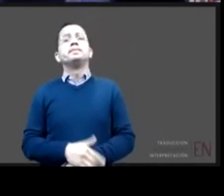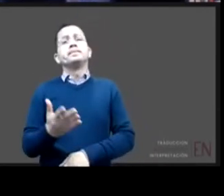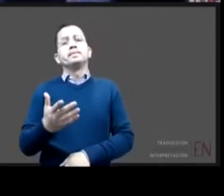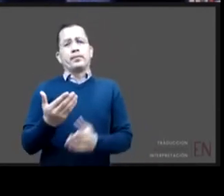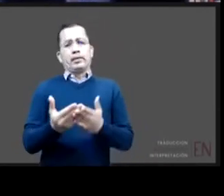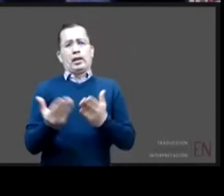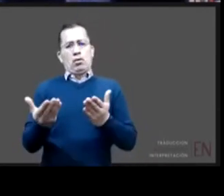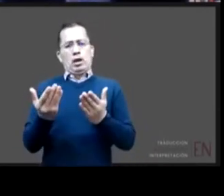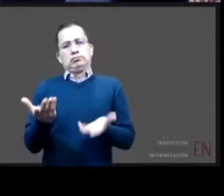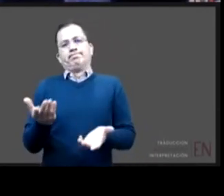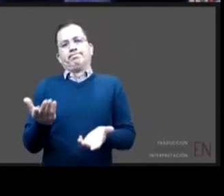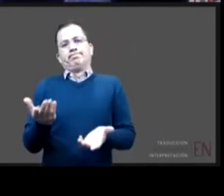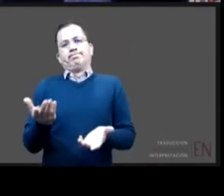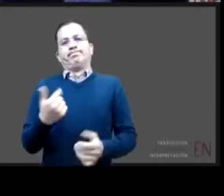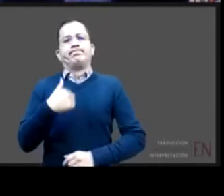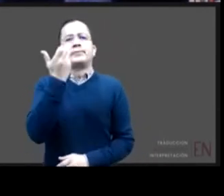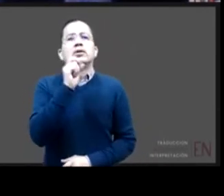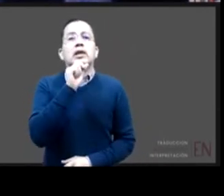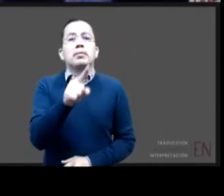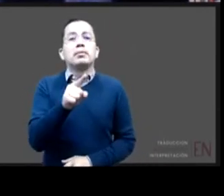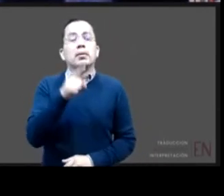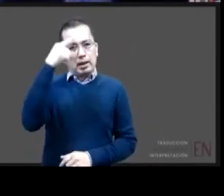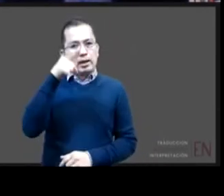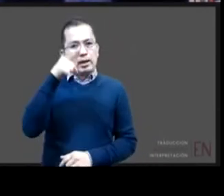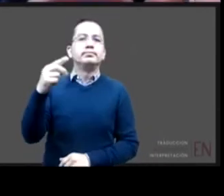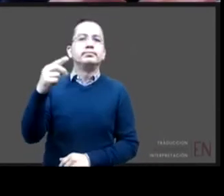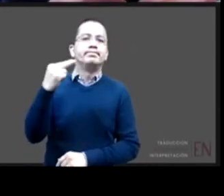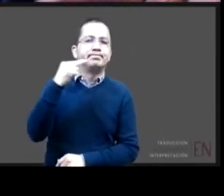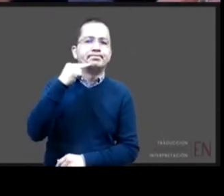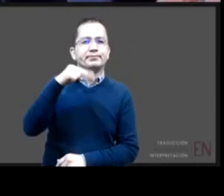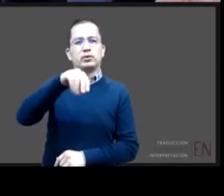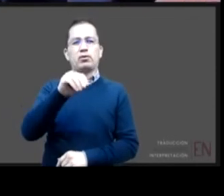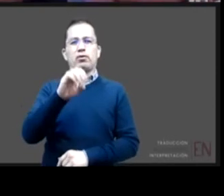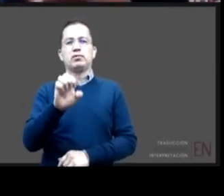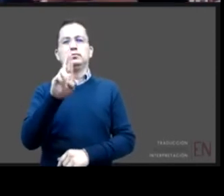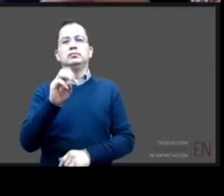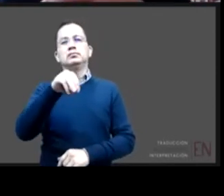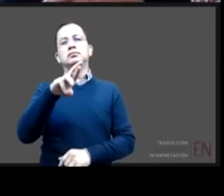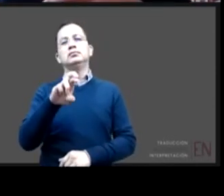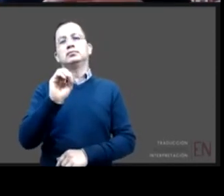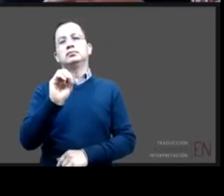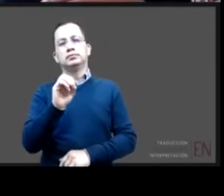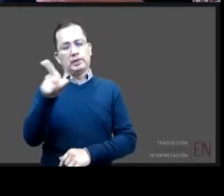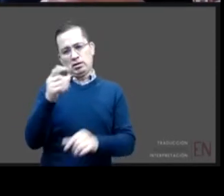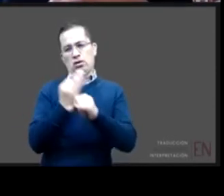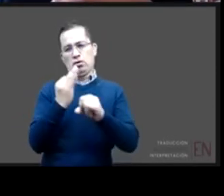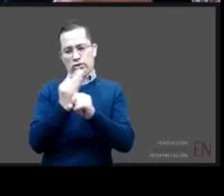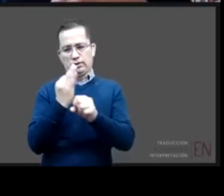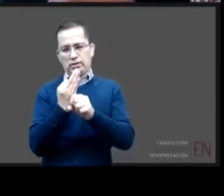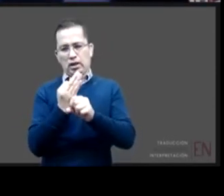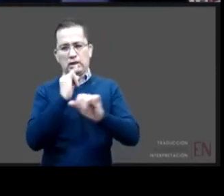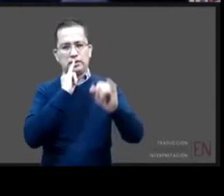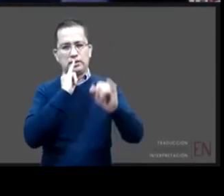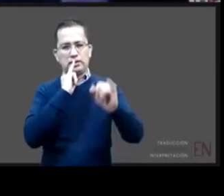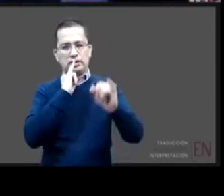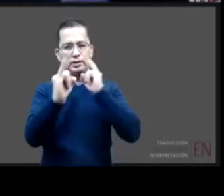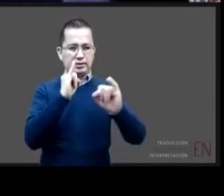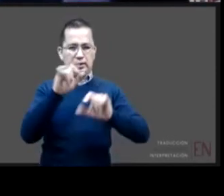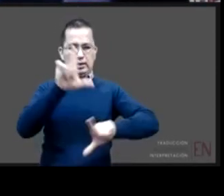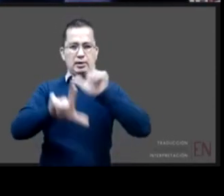el agradecimiento a Noé Romero que está haciendo la interpretación en lengua de señas mexicana muchas gracias